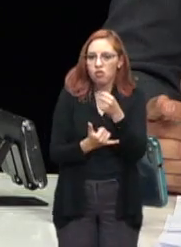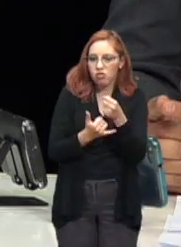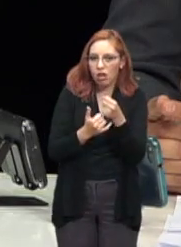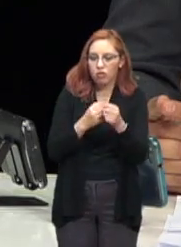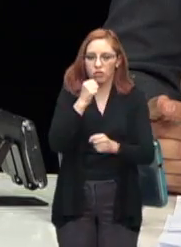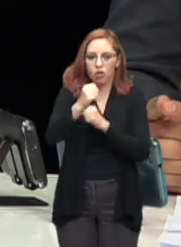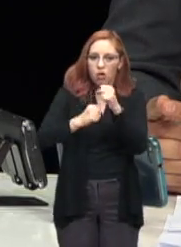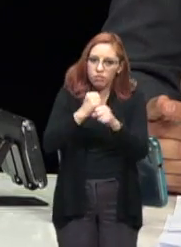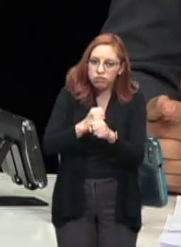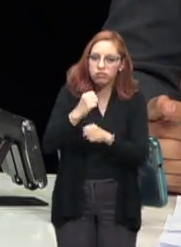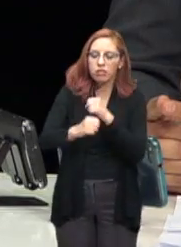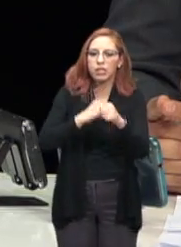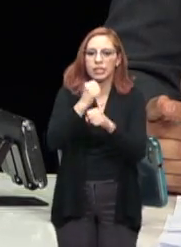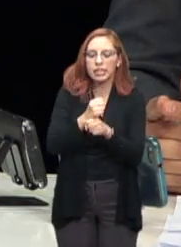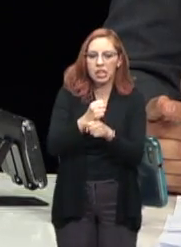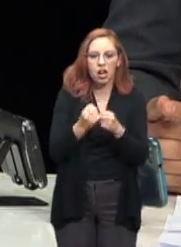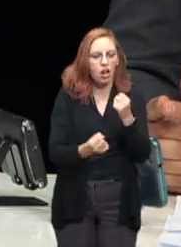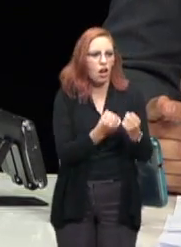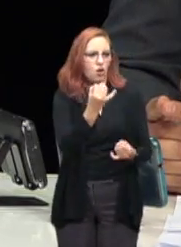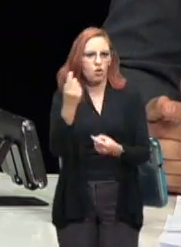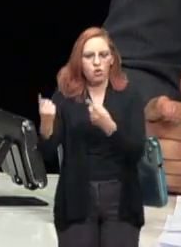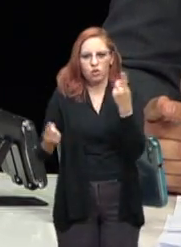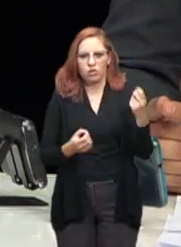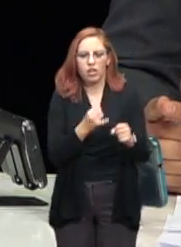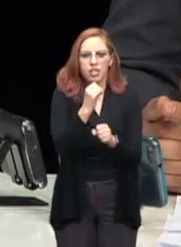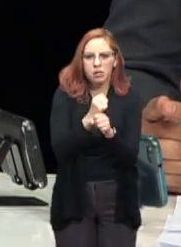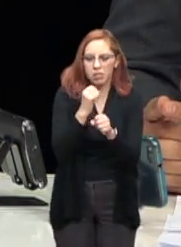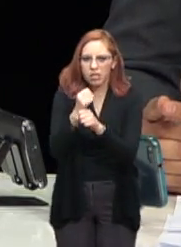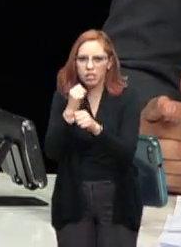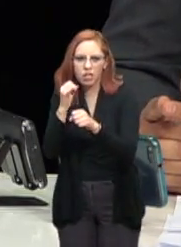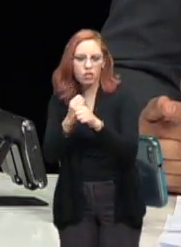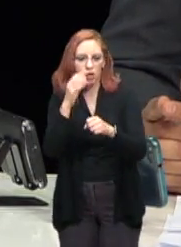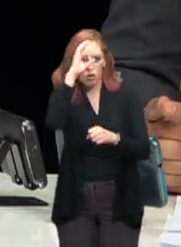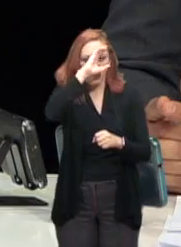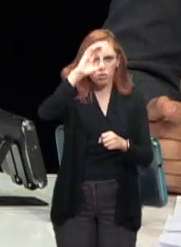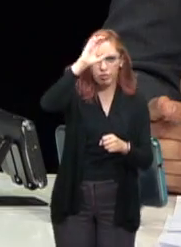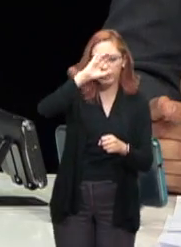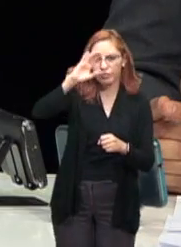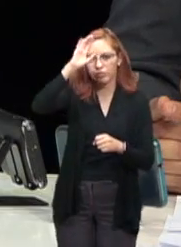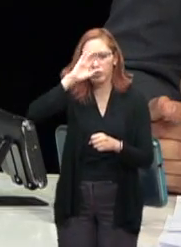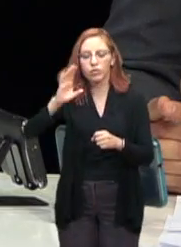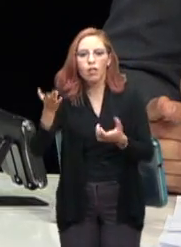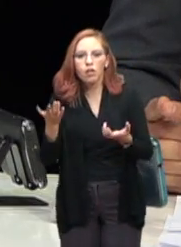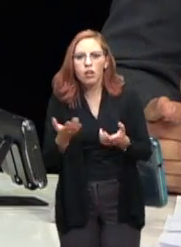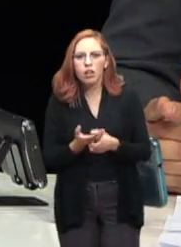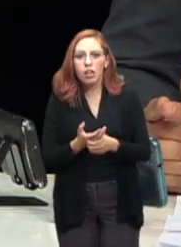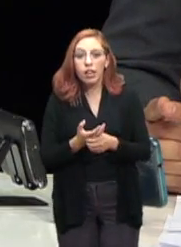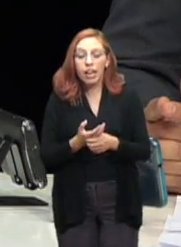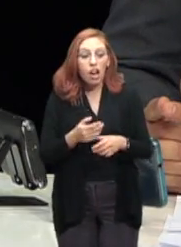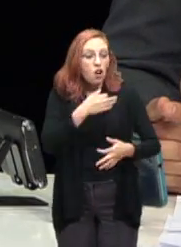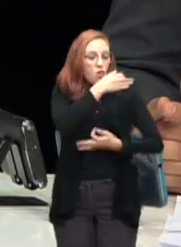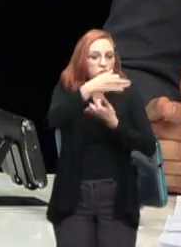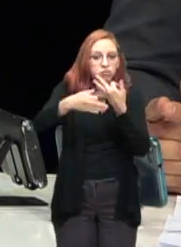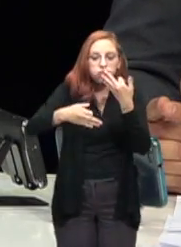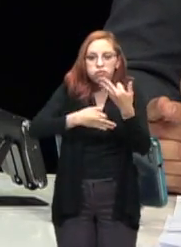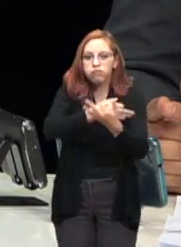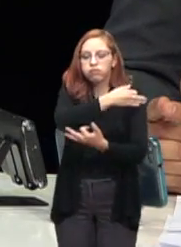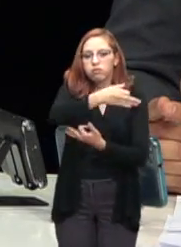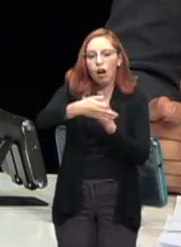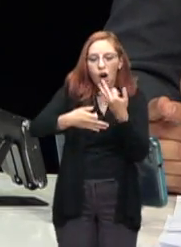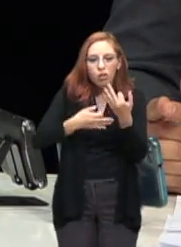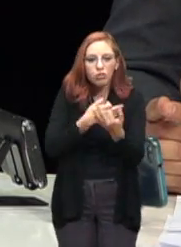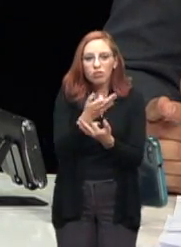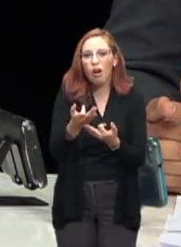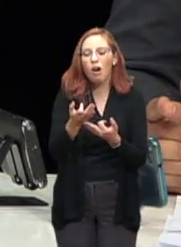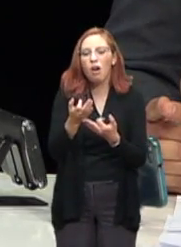investigaciones científicas, incluso producciones cinematográficas, pues ni soñarlo, porque entonces todo va a estar sujeto al presupuesto de cierto año, como